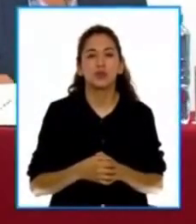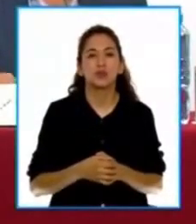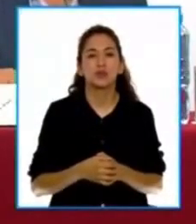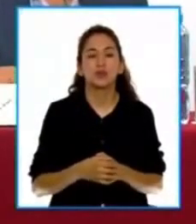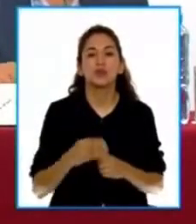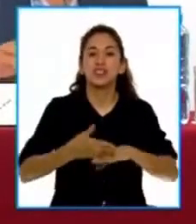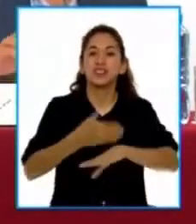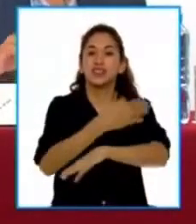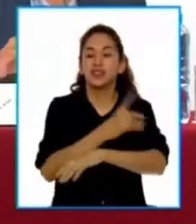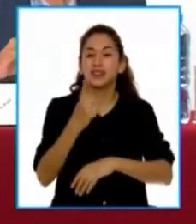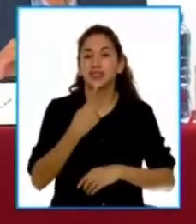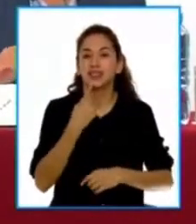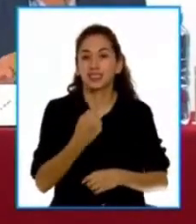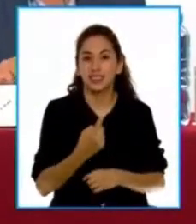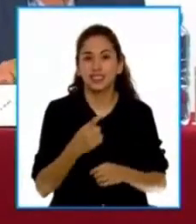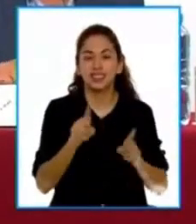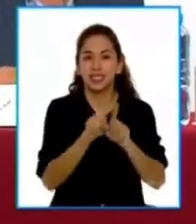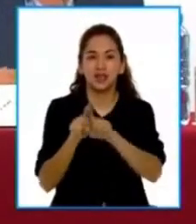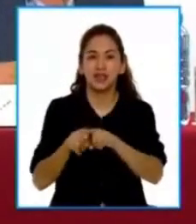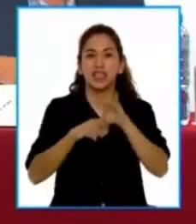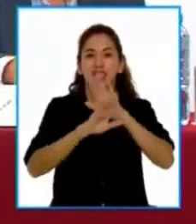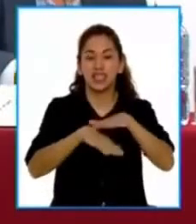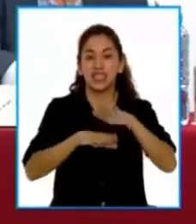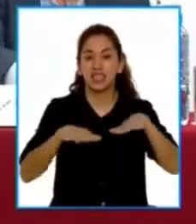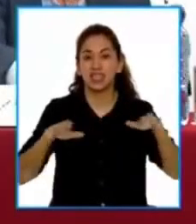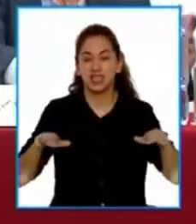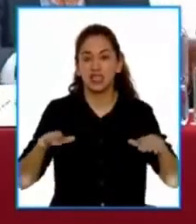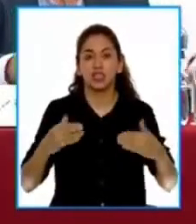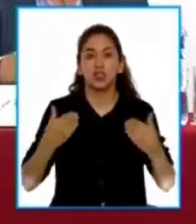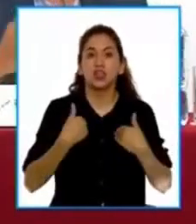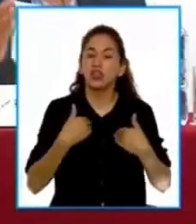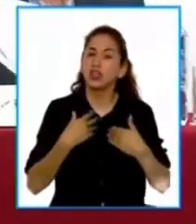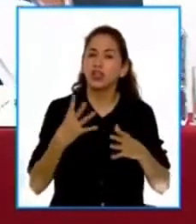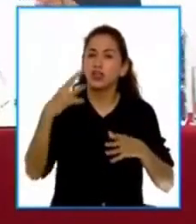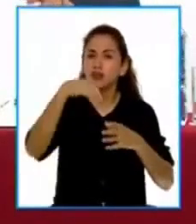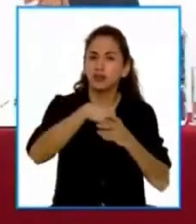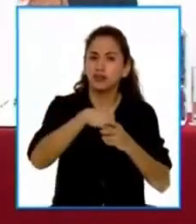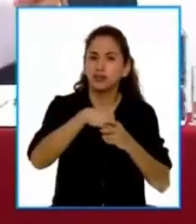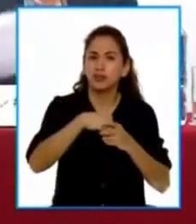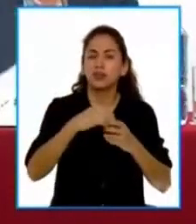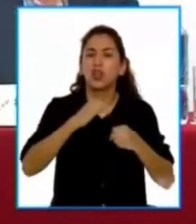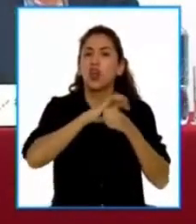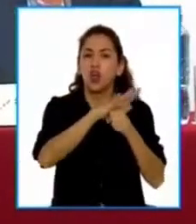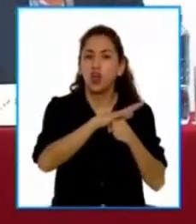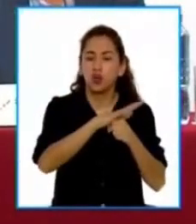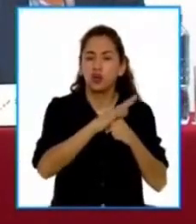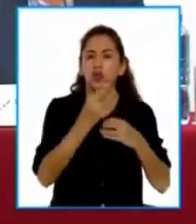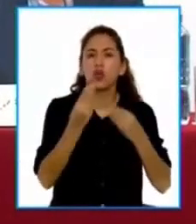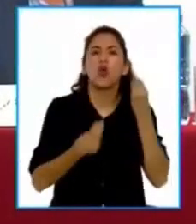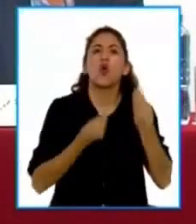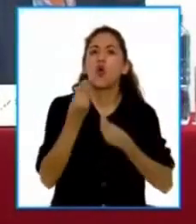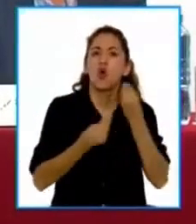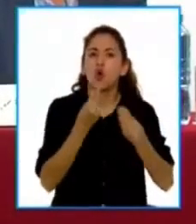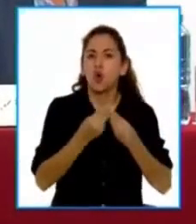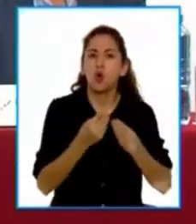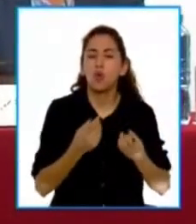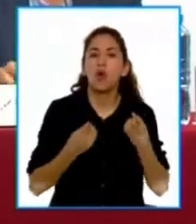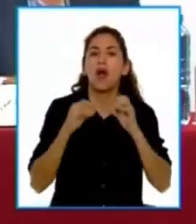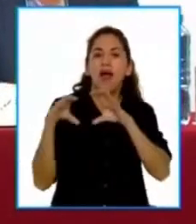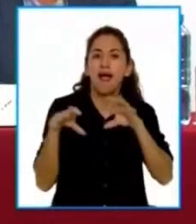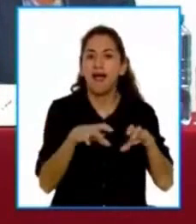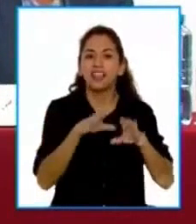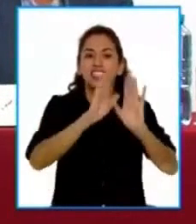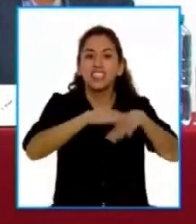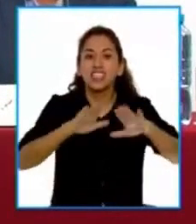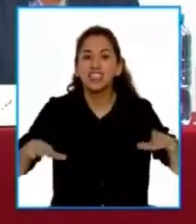que ha señalado este bono para los niños que han perdido sus padres que han quedado huérfanos por la COVID-19, ¿cómo se va a hacer el padrón